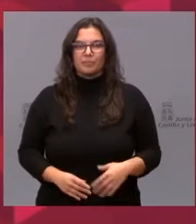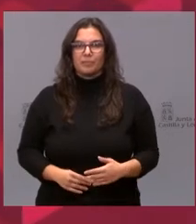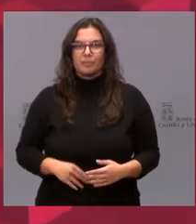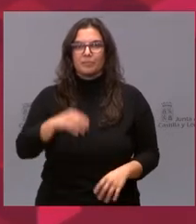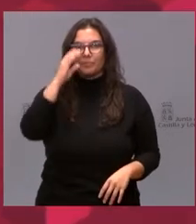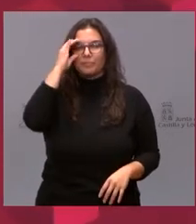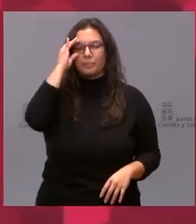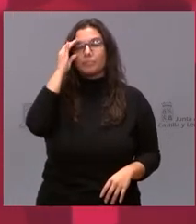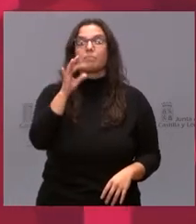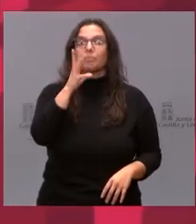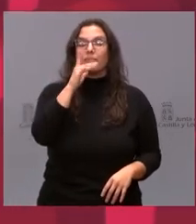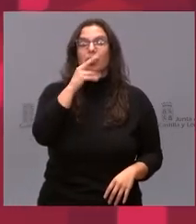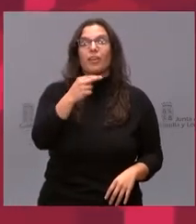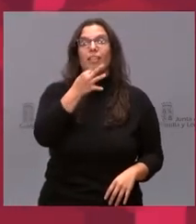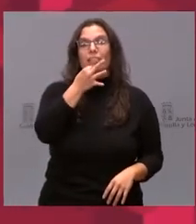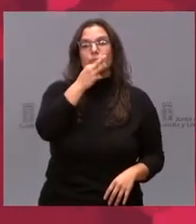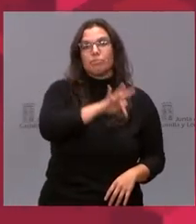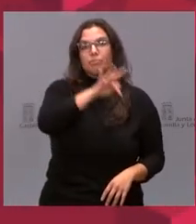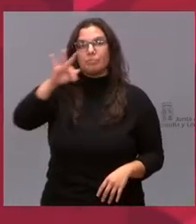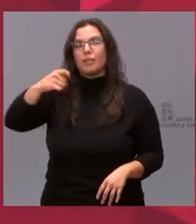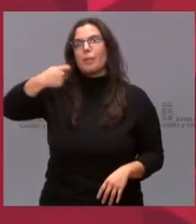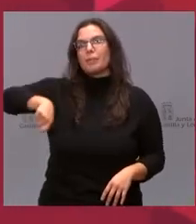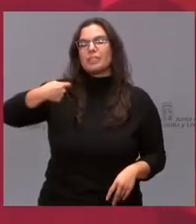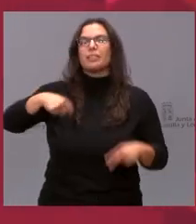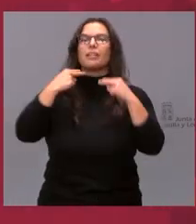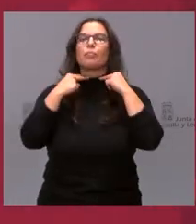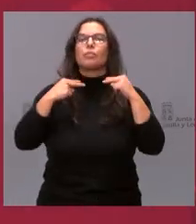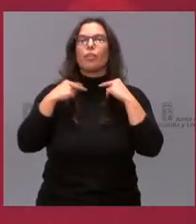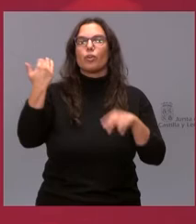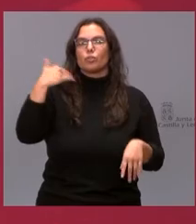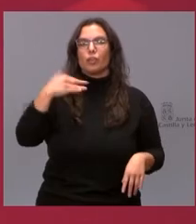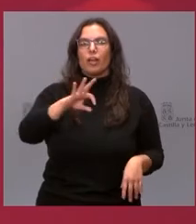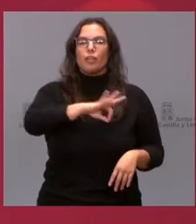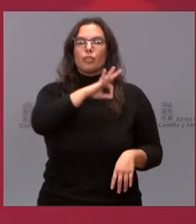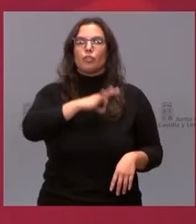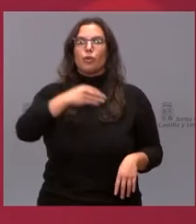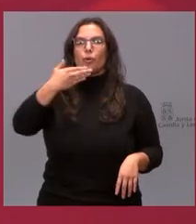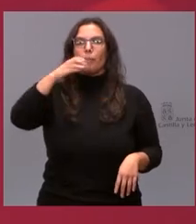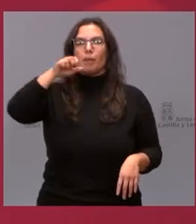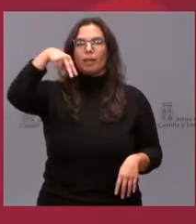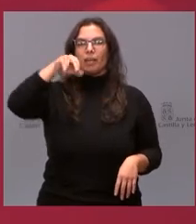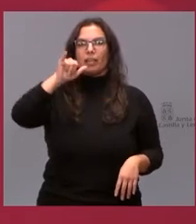Seguidamente nos dirigirá a unas palabras el presidente de la Diputación de Soria, don Benito Serrano Mata.